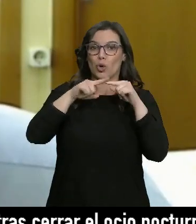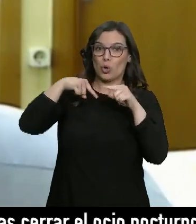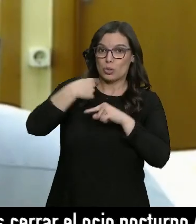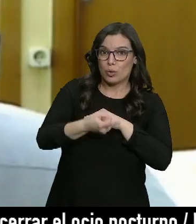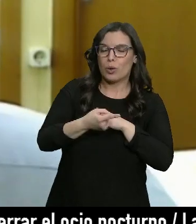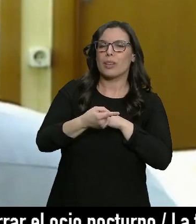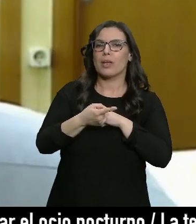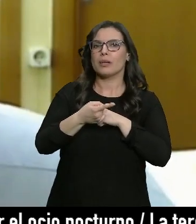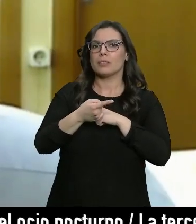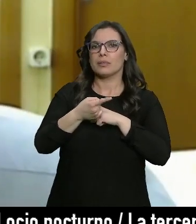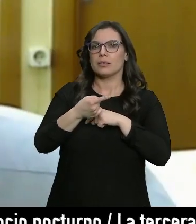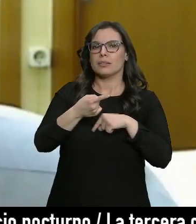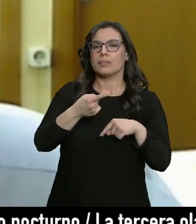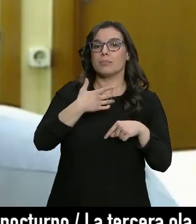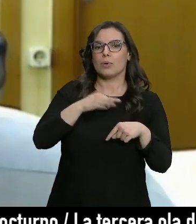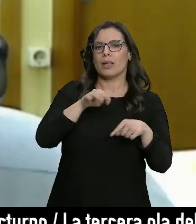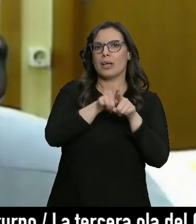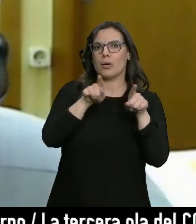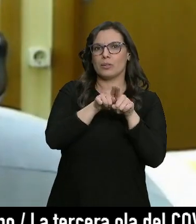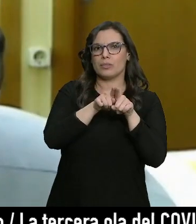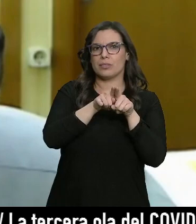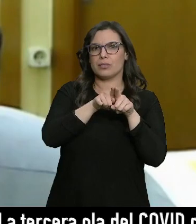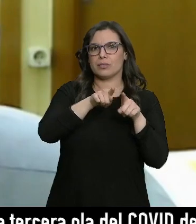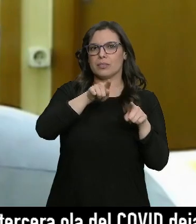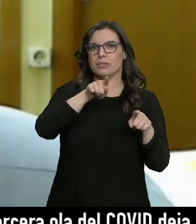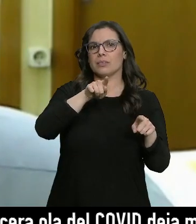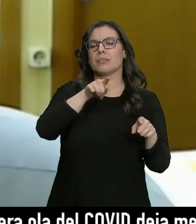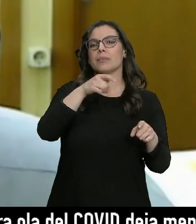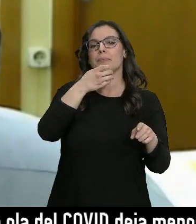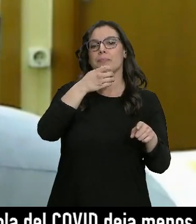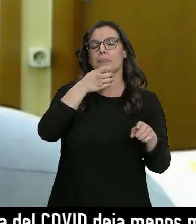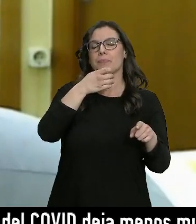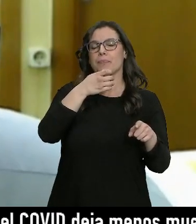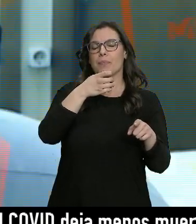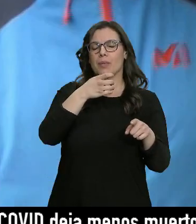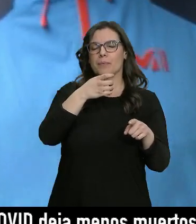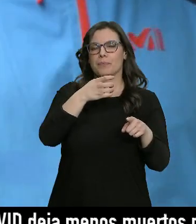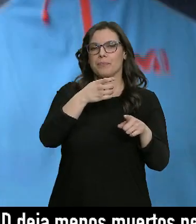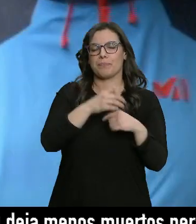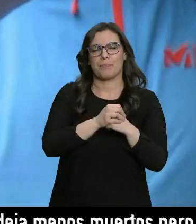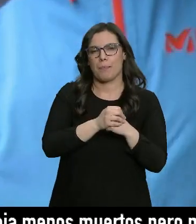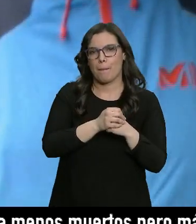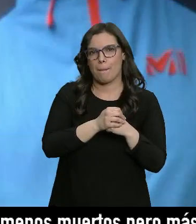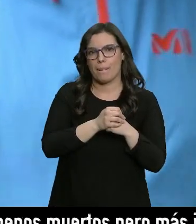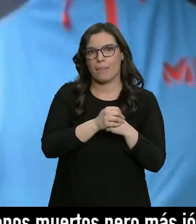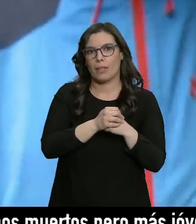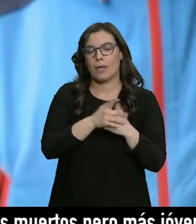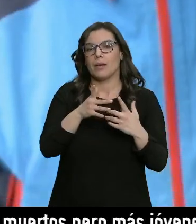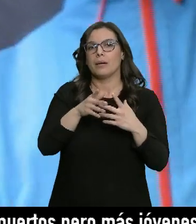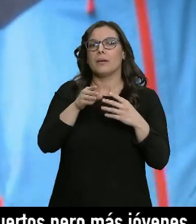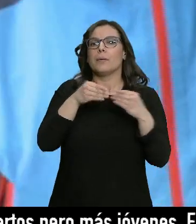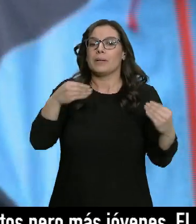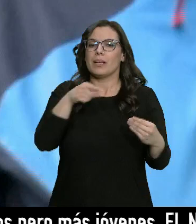a medio o largo plazo un impacto en los ecosistemas importante. Materiales que no solo están